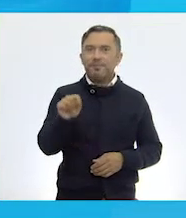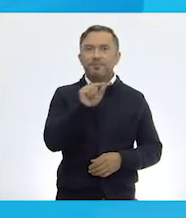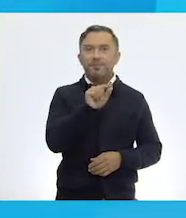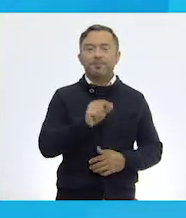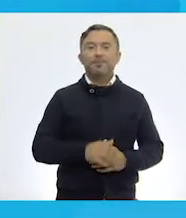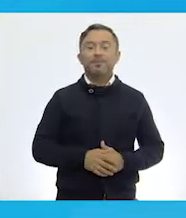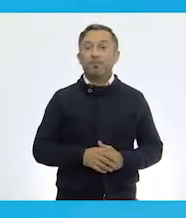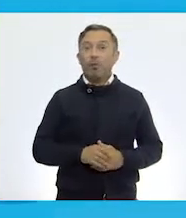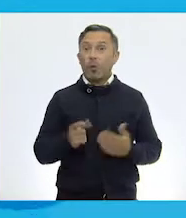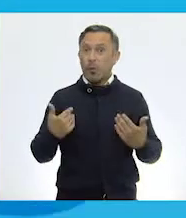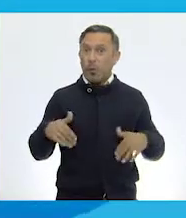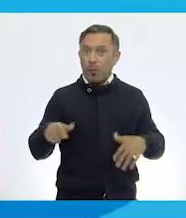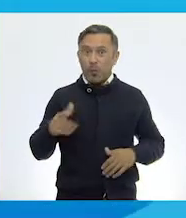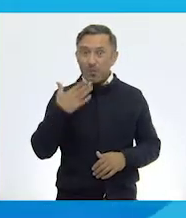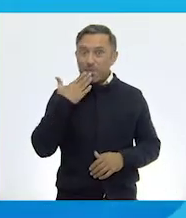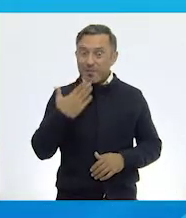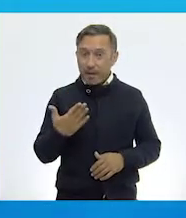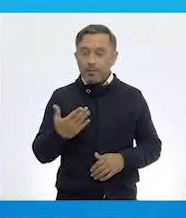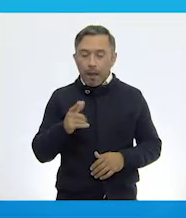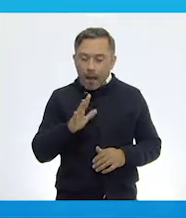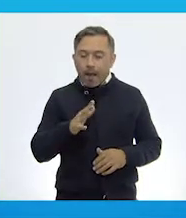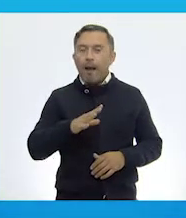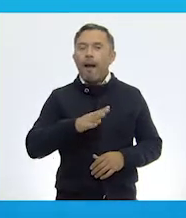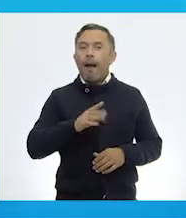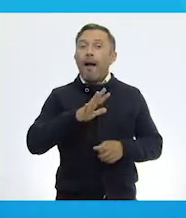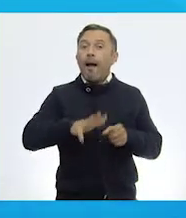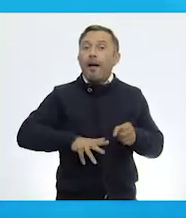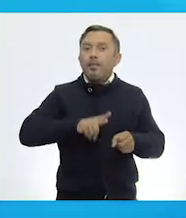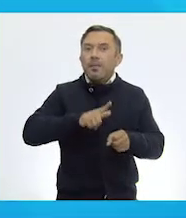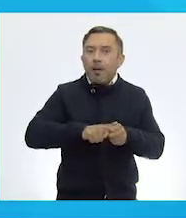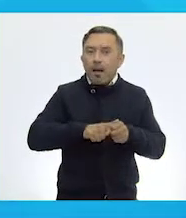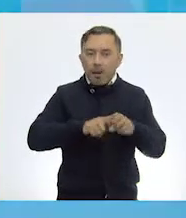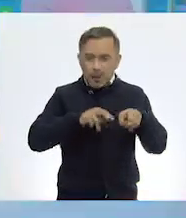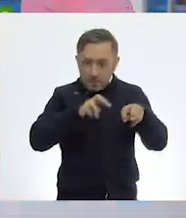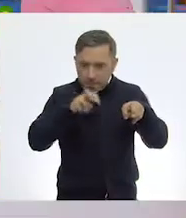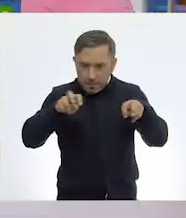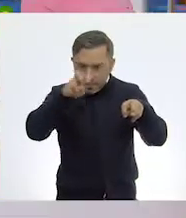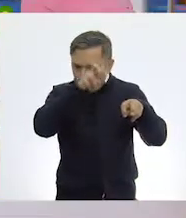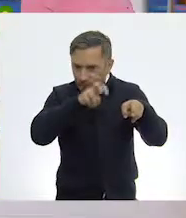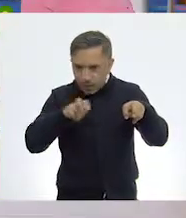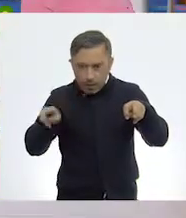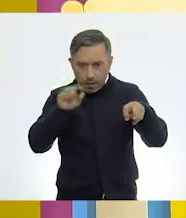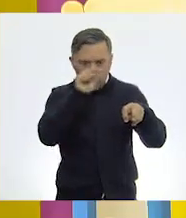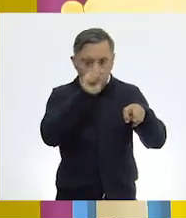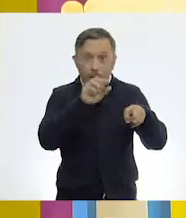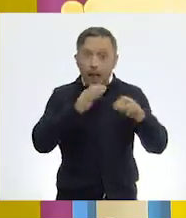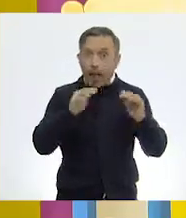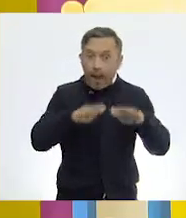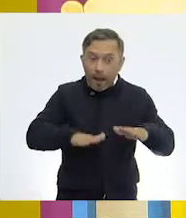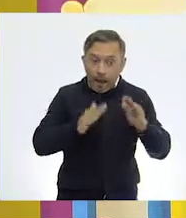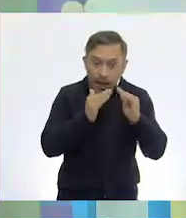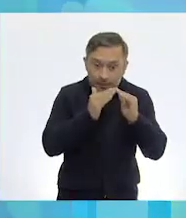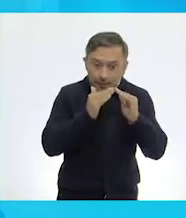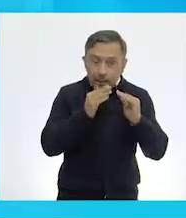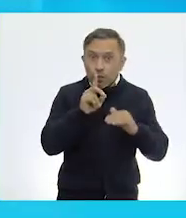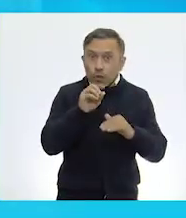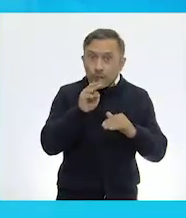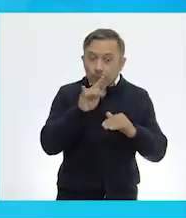Muy bien. Ya tenemos a nuestros animales encerrados, los que son domésticos. Bien. ¿Qué pregunta continúa, Ale?